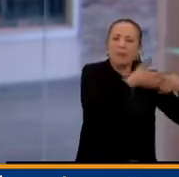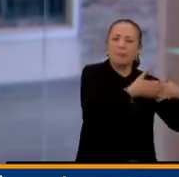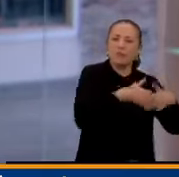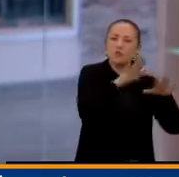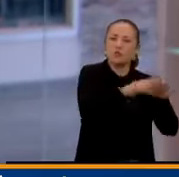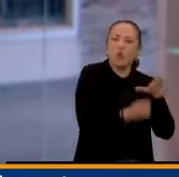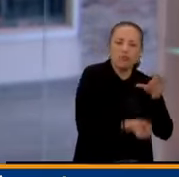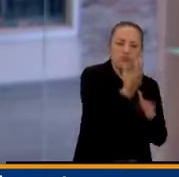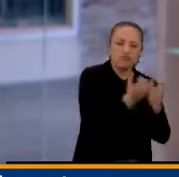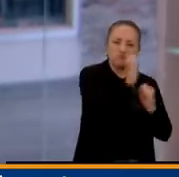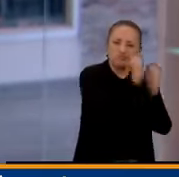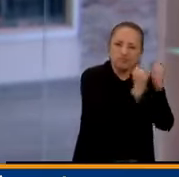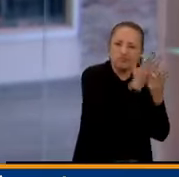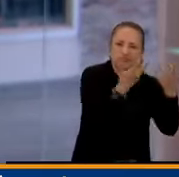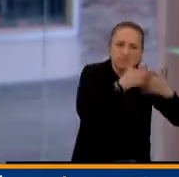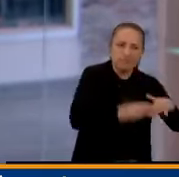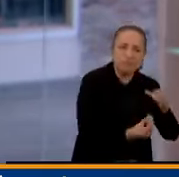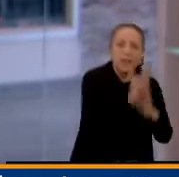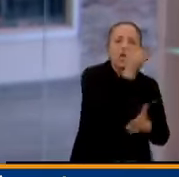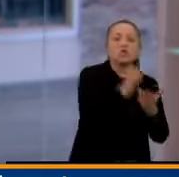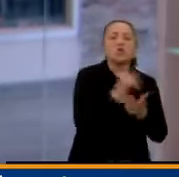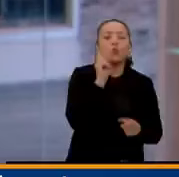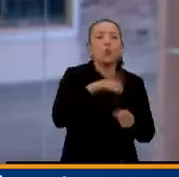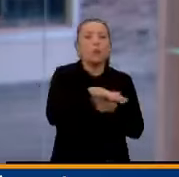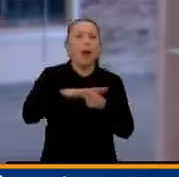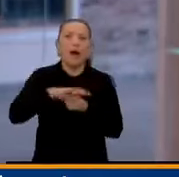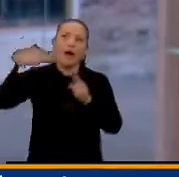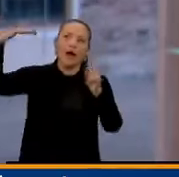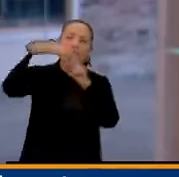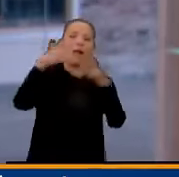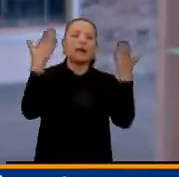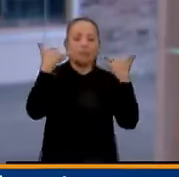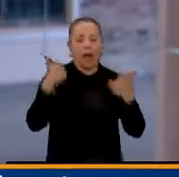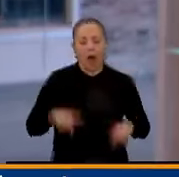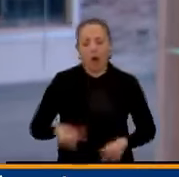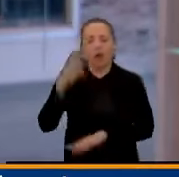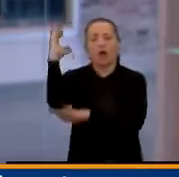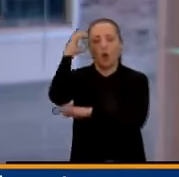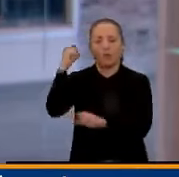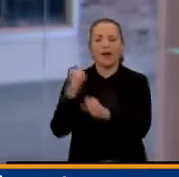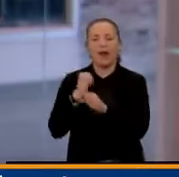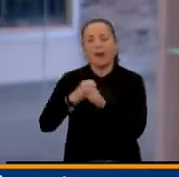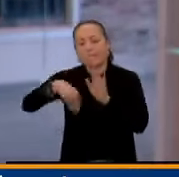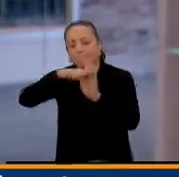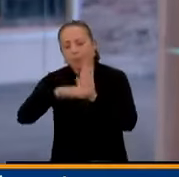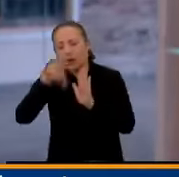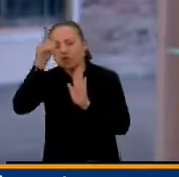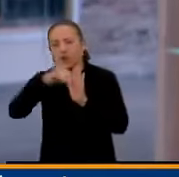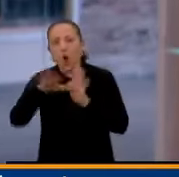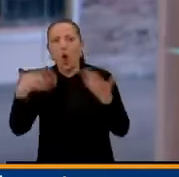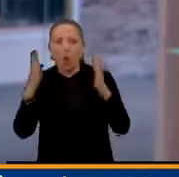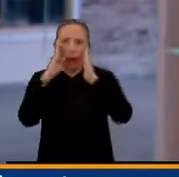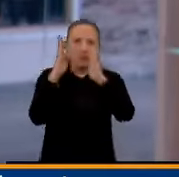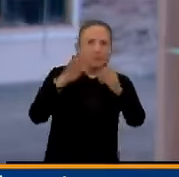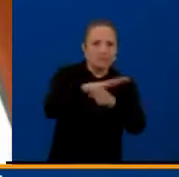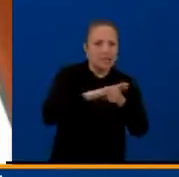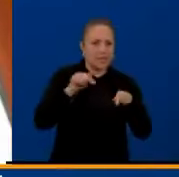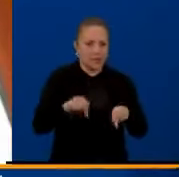debe a la crisis climática que atravesemos y por eso el gobierno trabaja en políticas públicas para hacerle frente a esta situación.